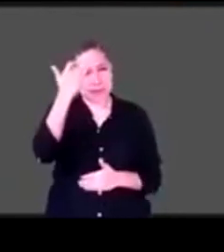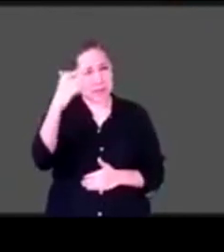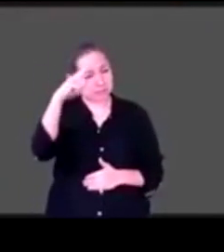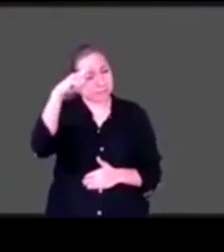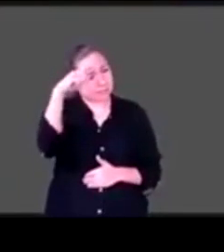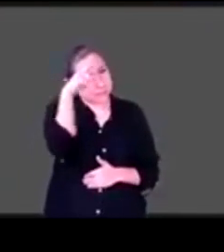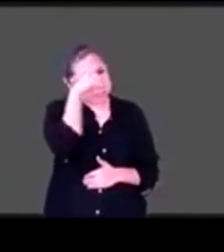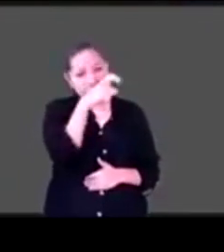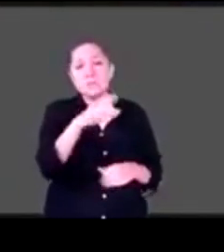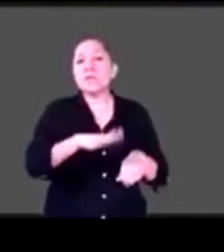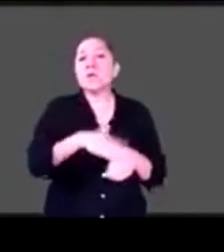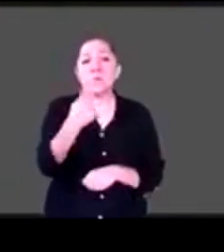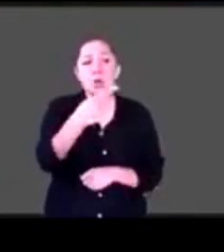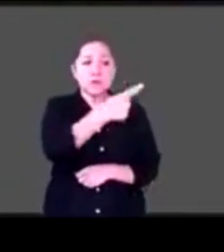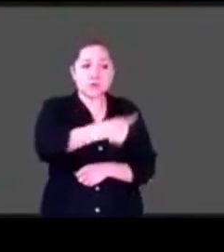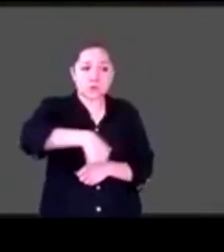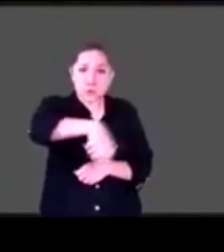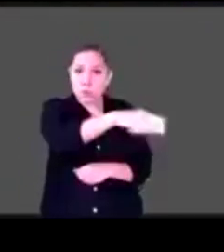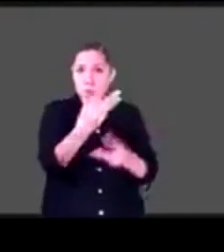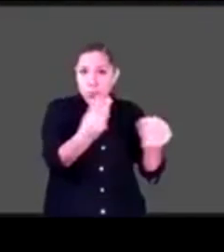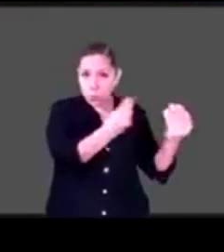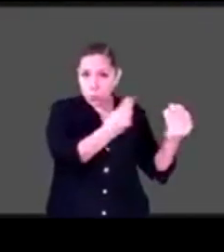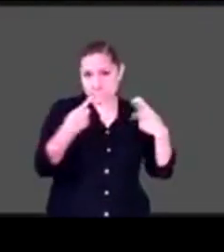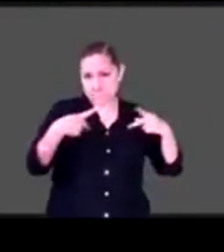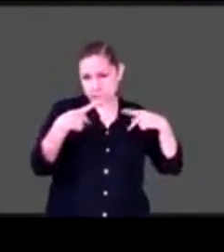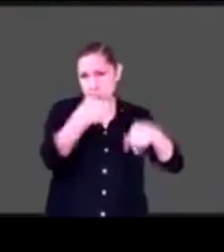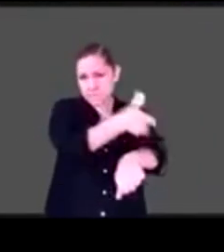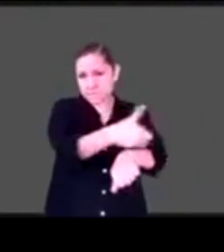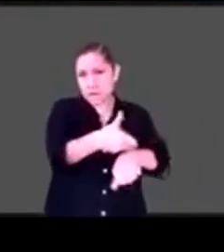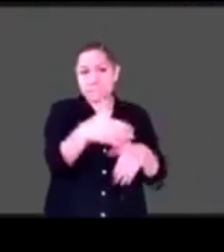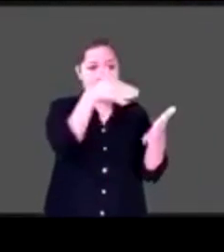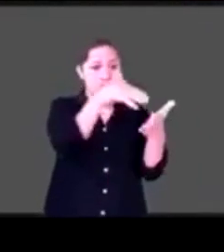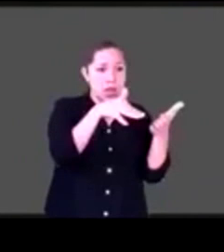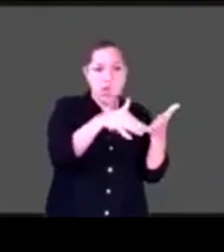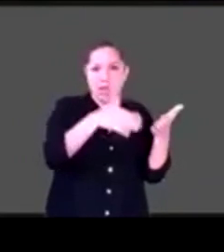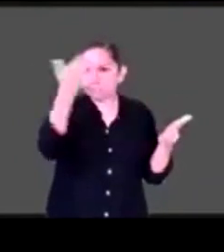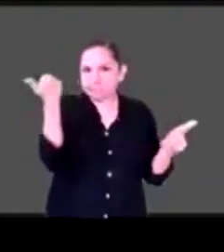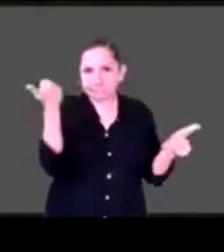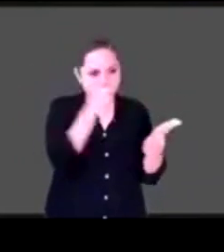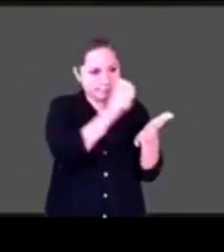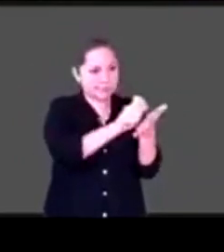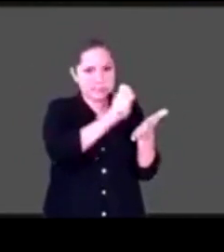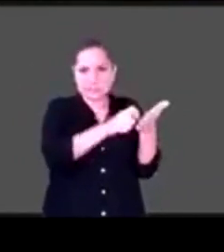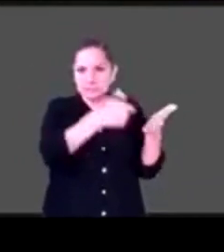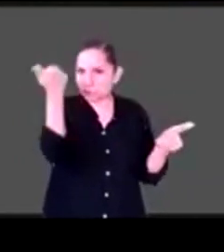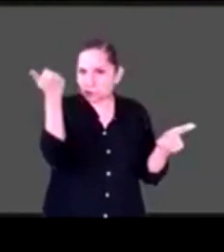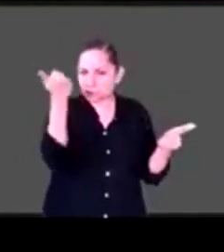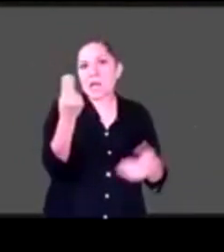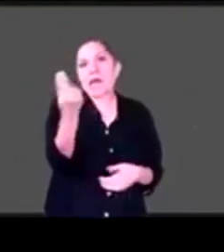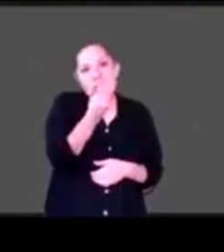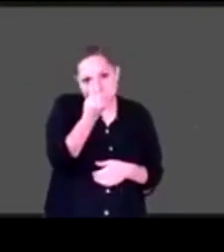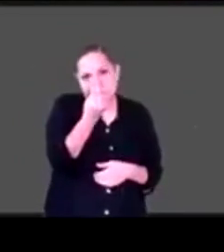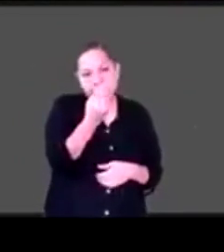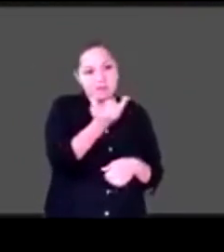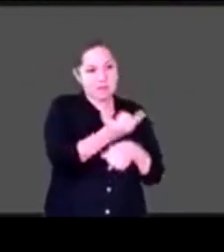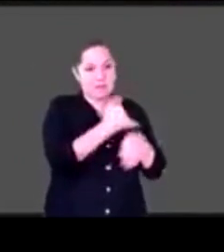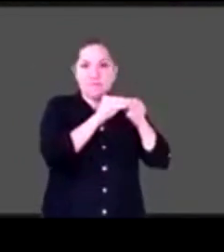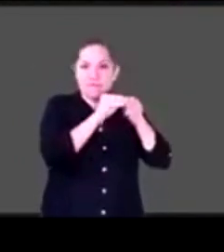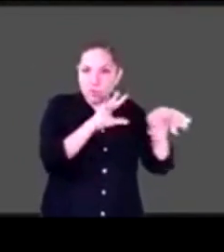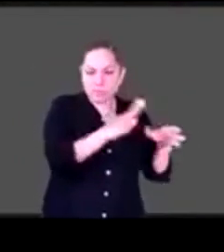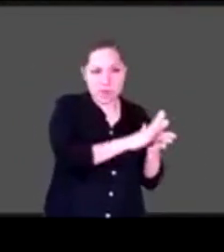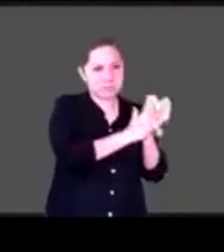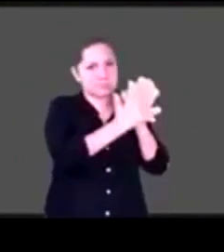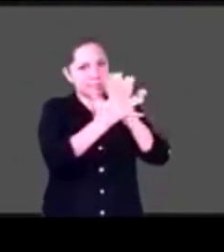escribir, y para ello hay que hacer accesible la información en cosas muy diarias